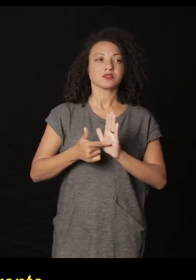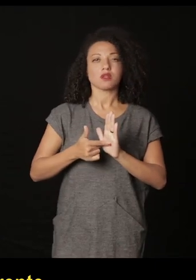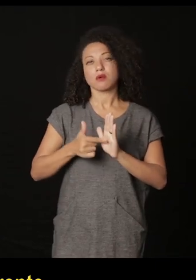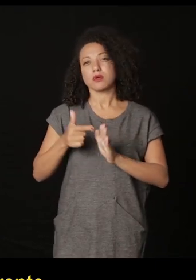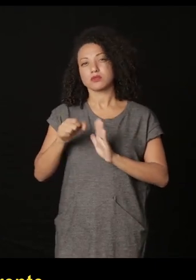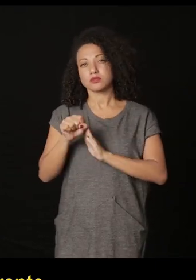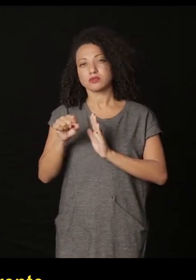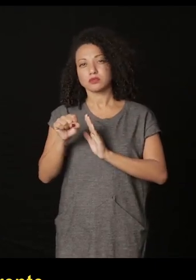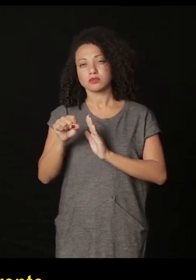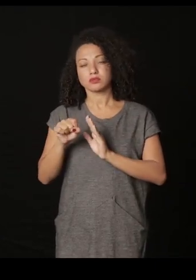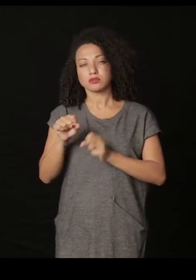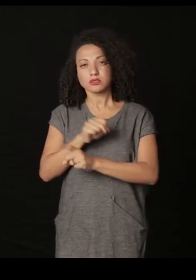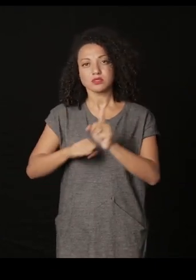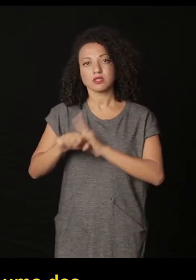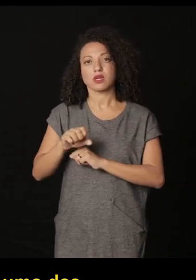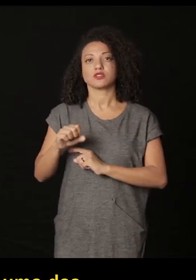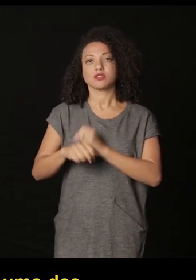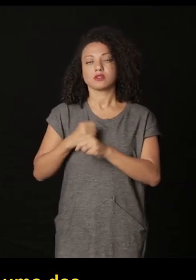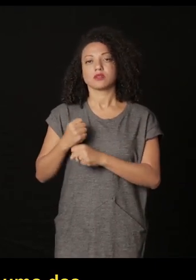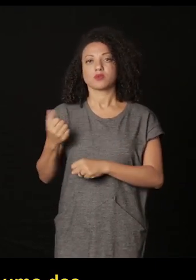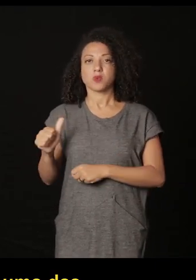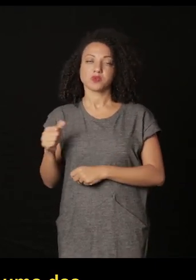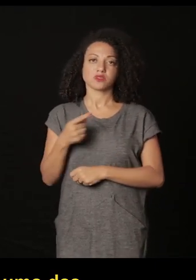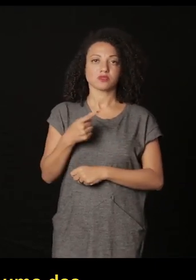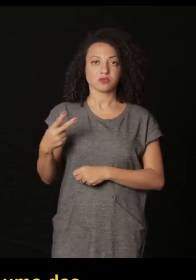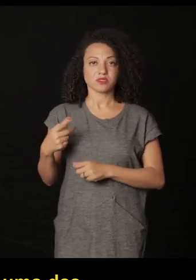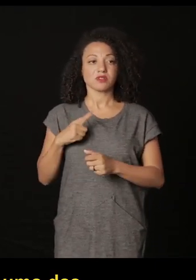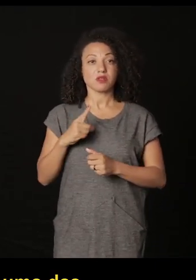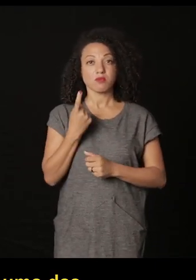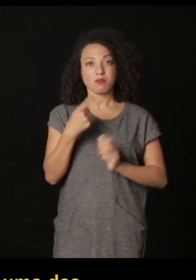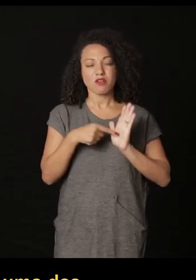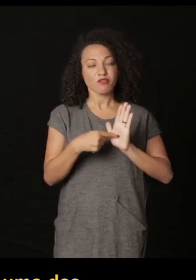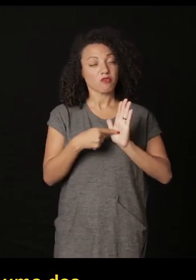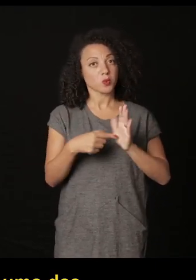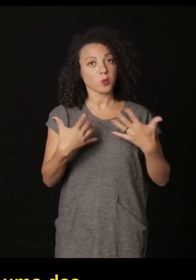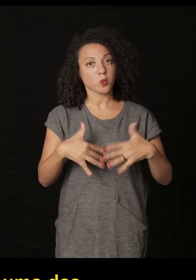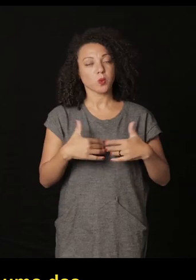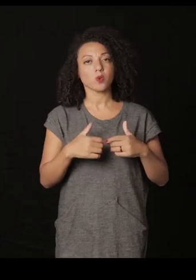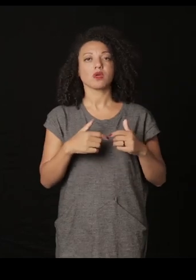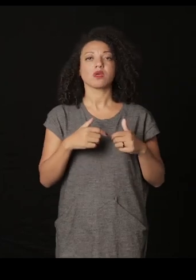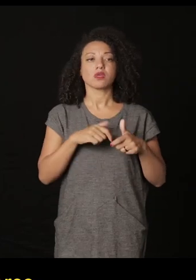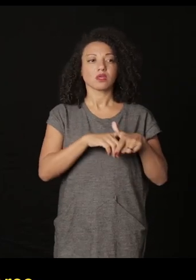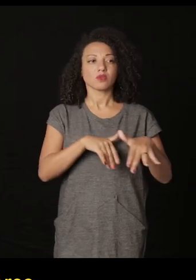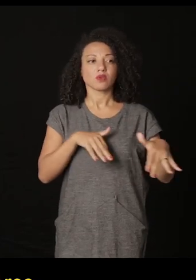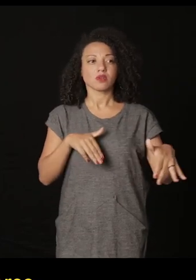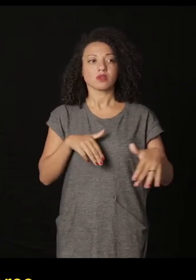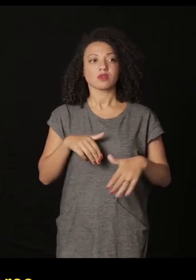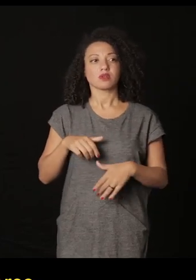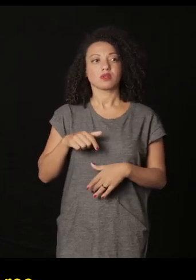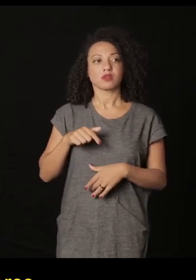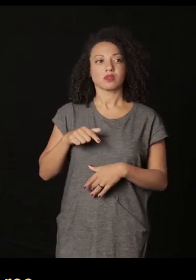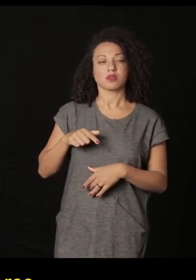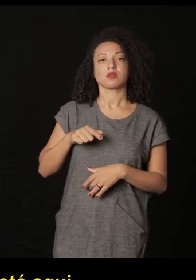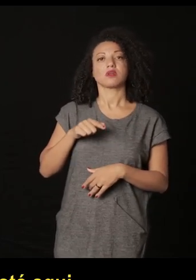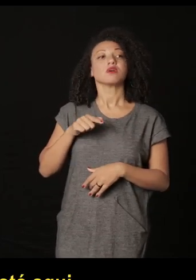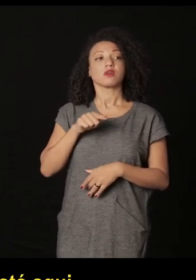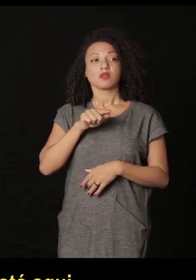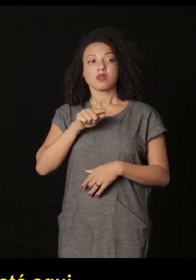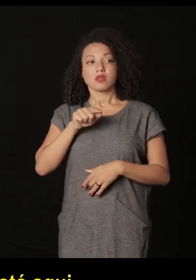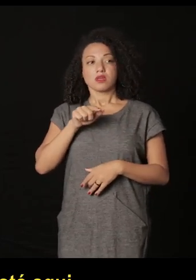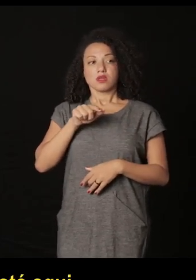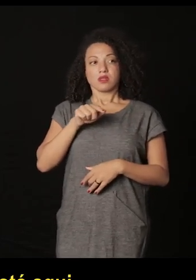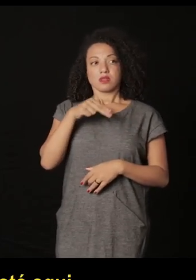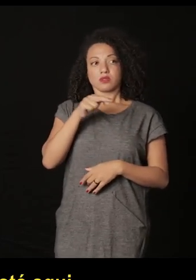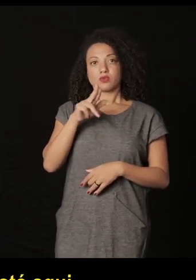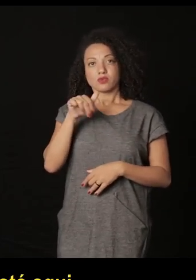11, 12? Tenemos esta foto que para mí es una de las fotos icónicas de la exposición que es del archivo Núñez del Arco. El Javier